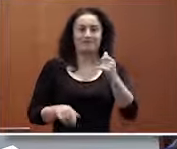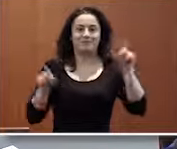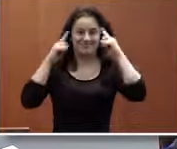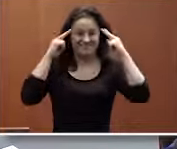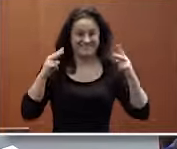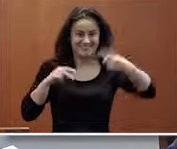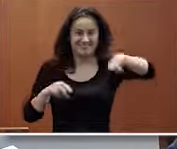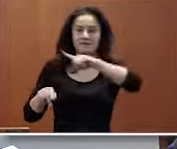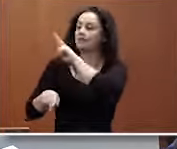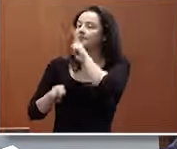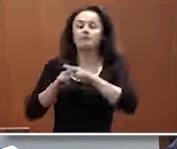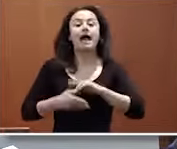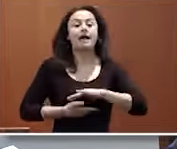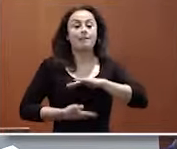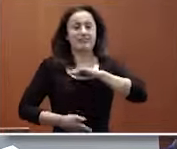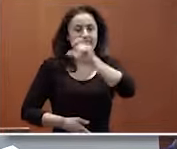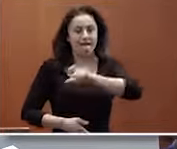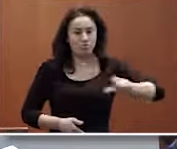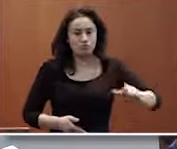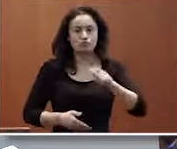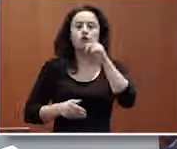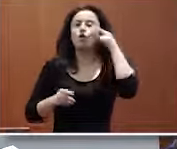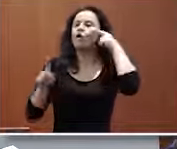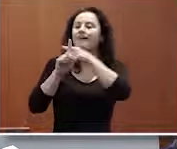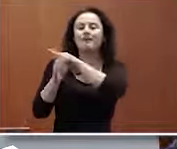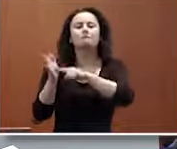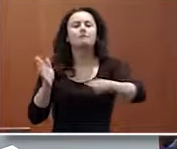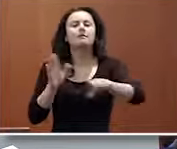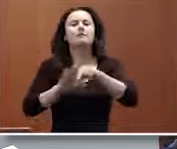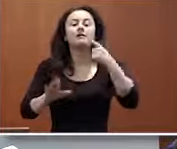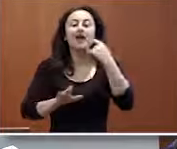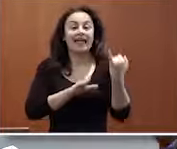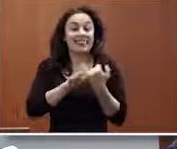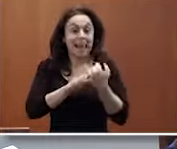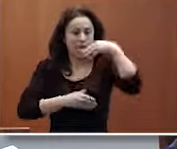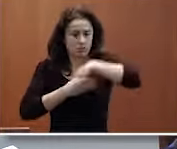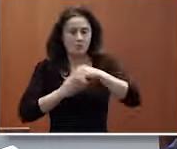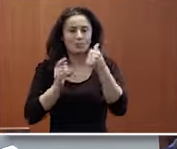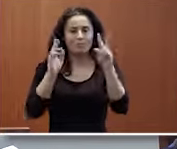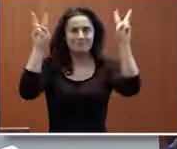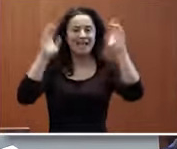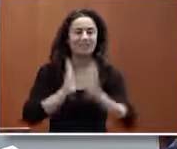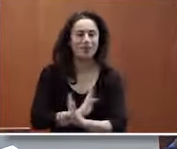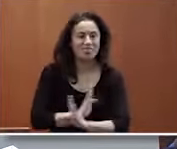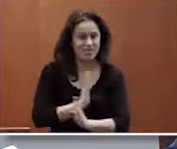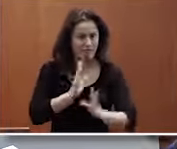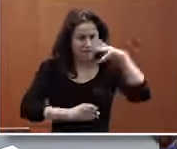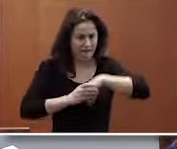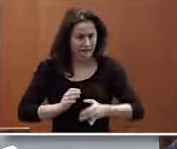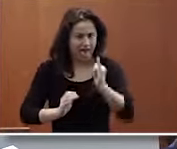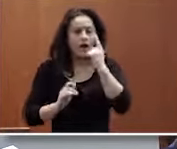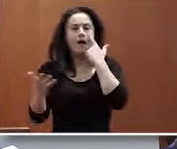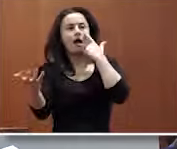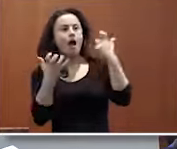vídeo muy cortito se llama capacitados y que trata de ver eso trata de ver como a veces el talento está escondido y si no y no es tan